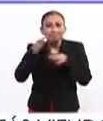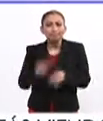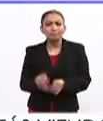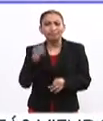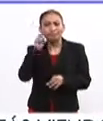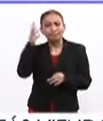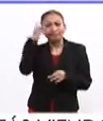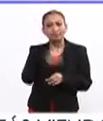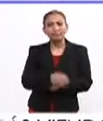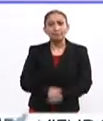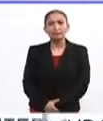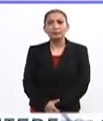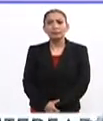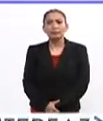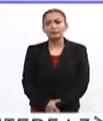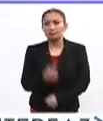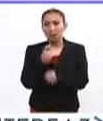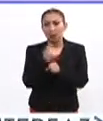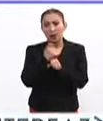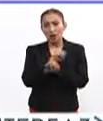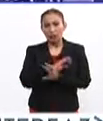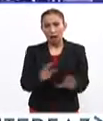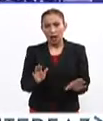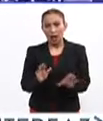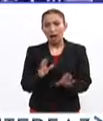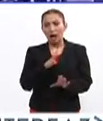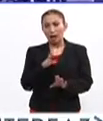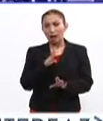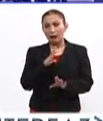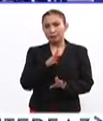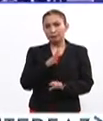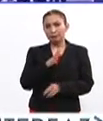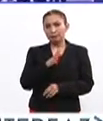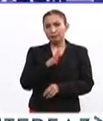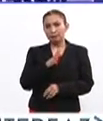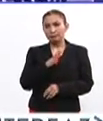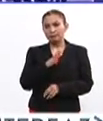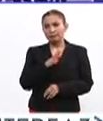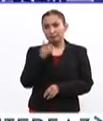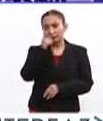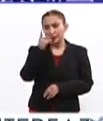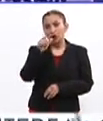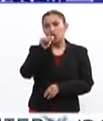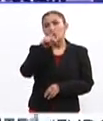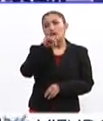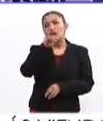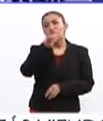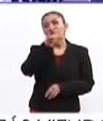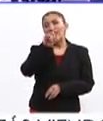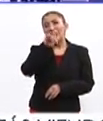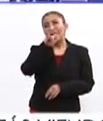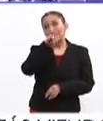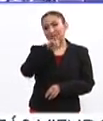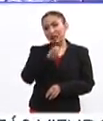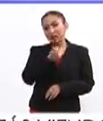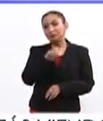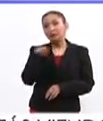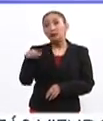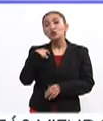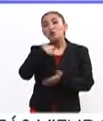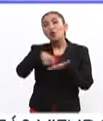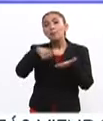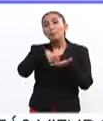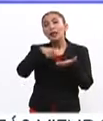apreciación a esta industria. Bueno, primero ya hay la opción, por ejemplo, hay con este amigo que les digo, Luciano Zárate y en varios lugares, de que